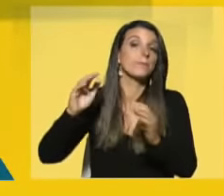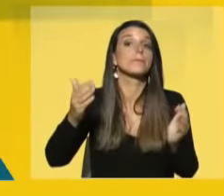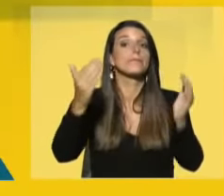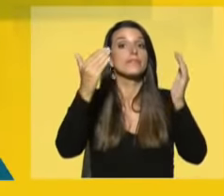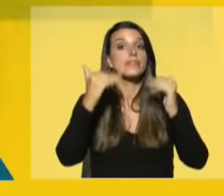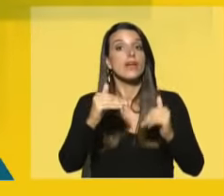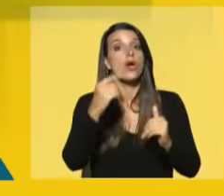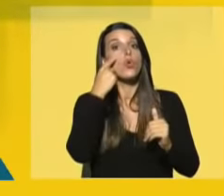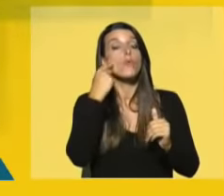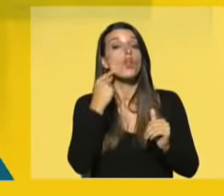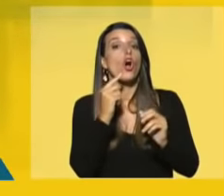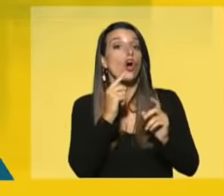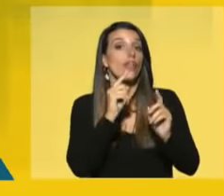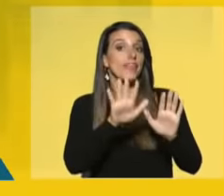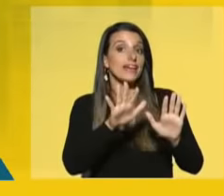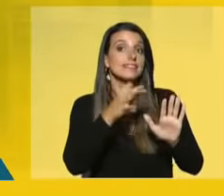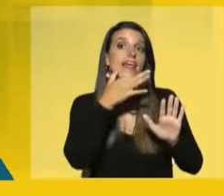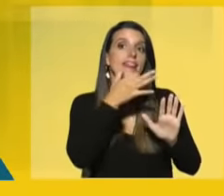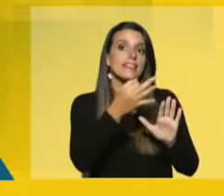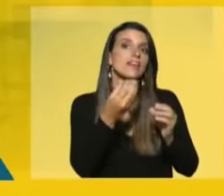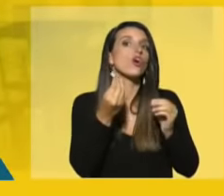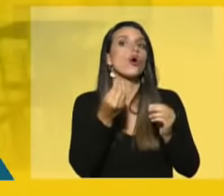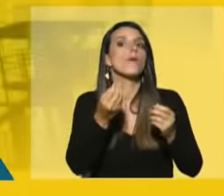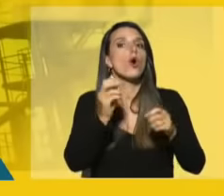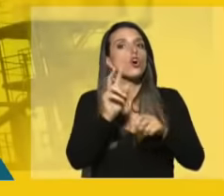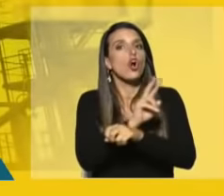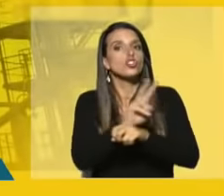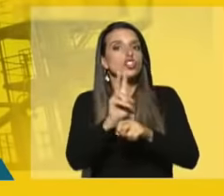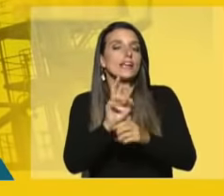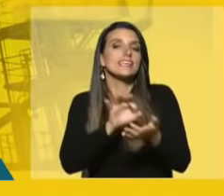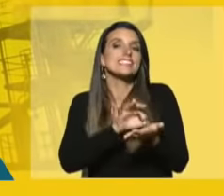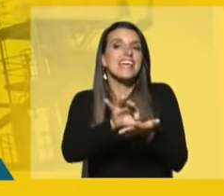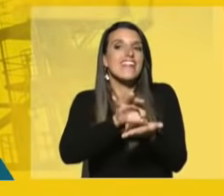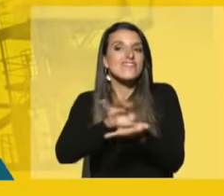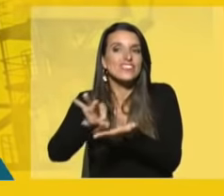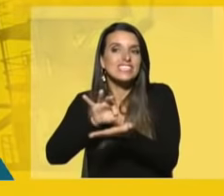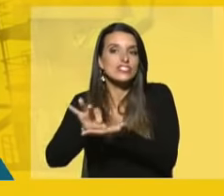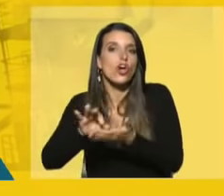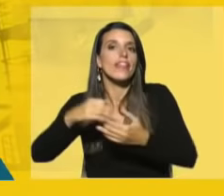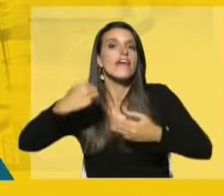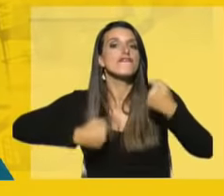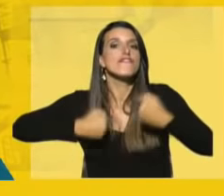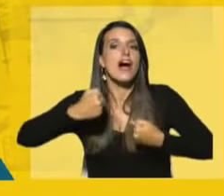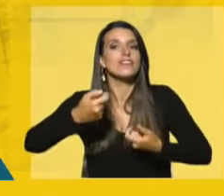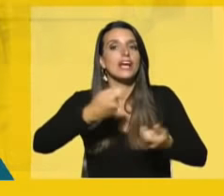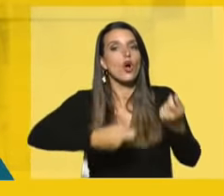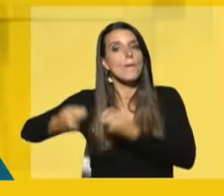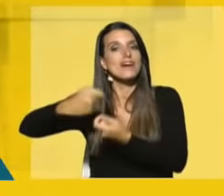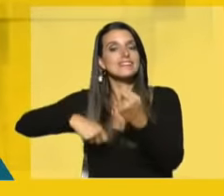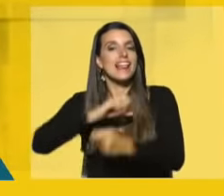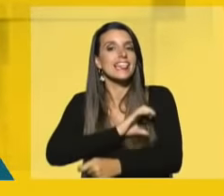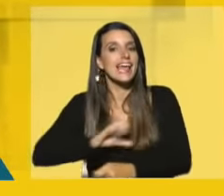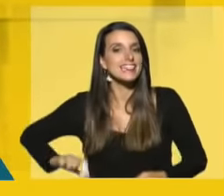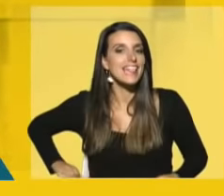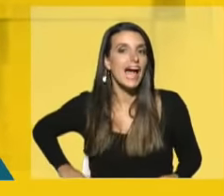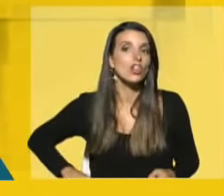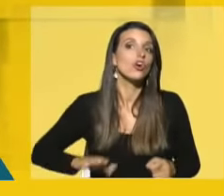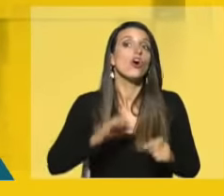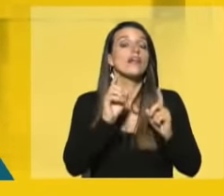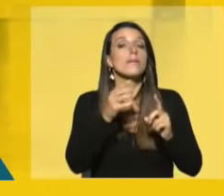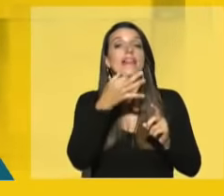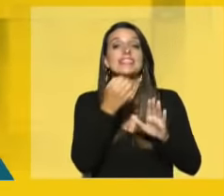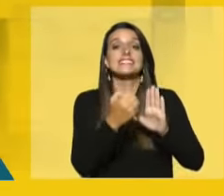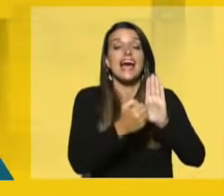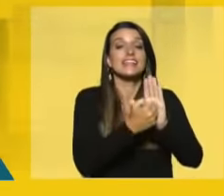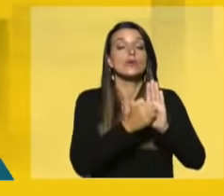de las sociedades anónimas de los entes autónomos y servicios descentralizados del dominio industrial y comercial del Estado que indica en el